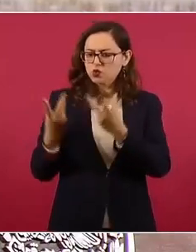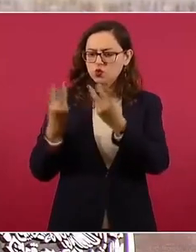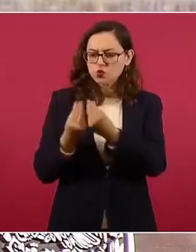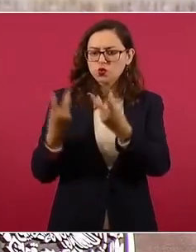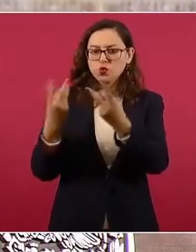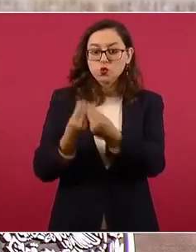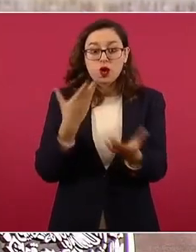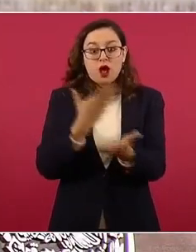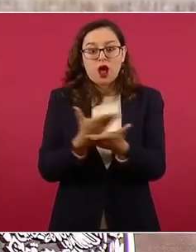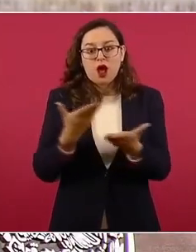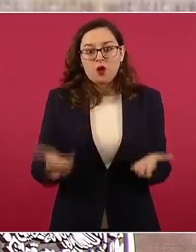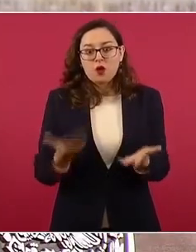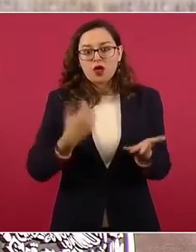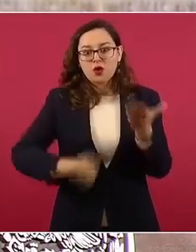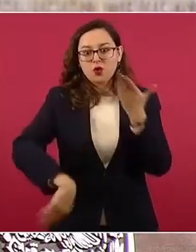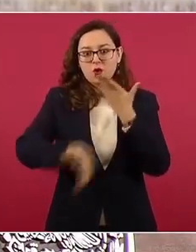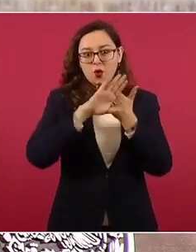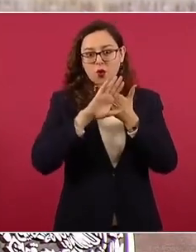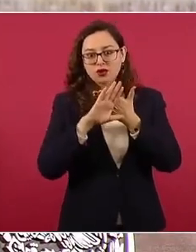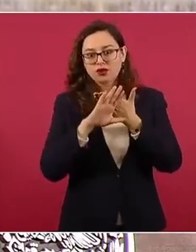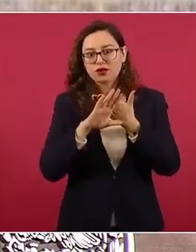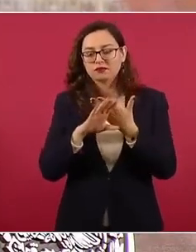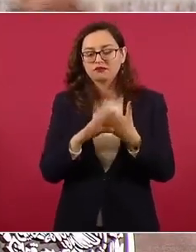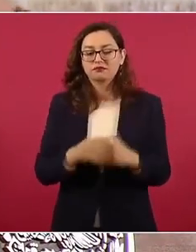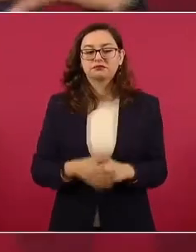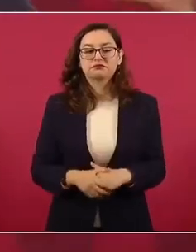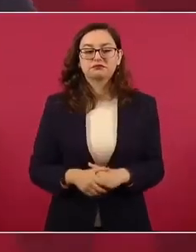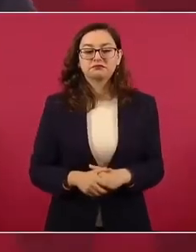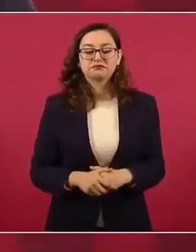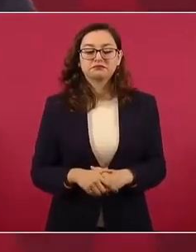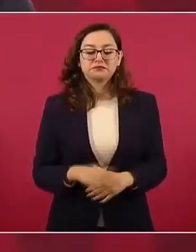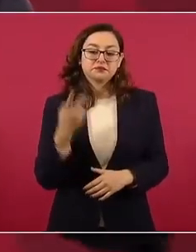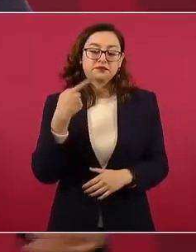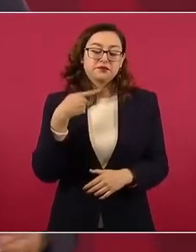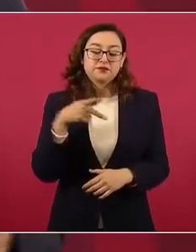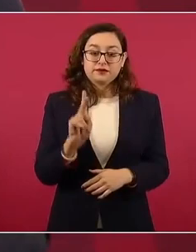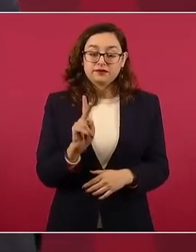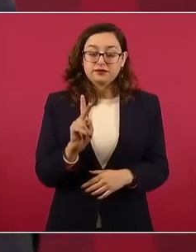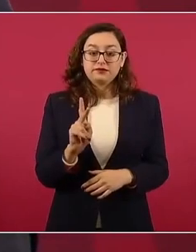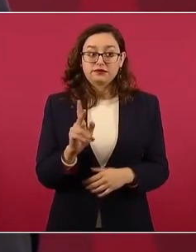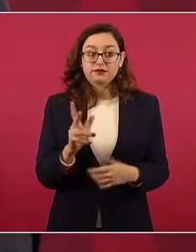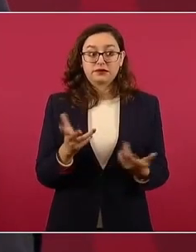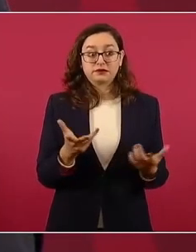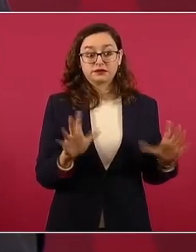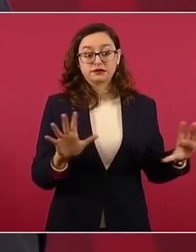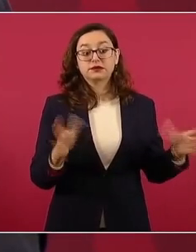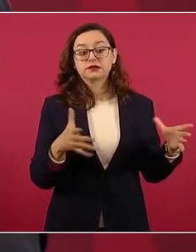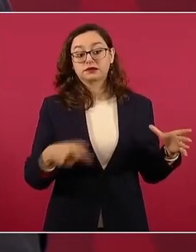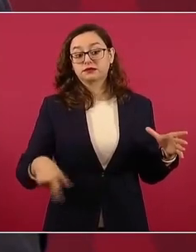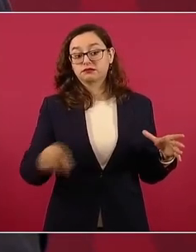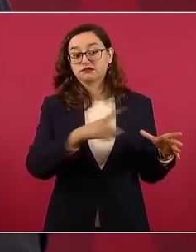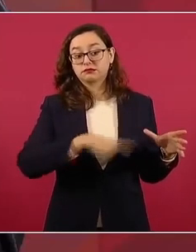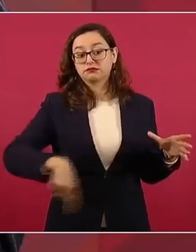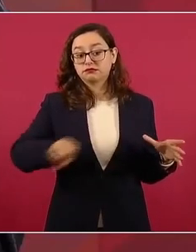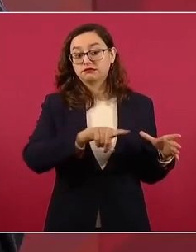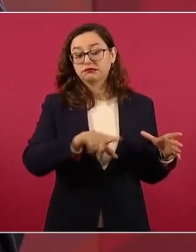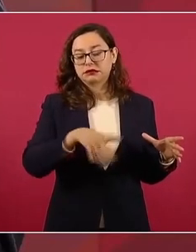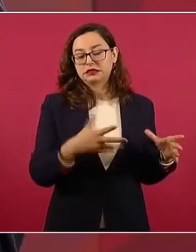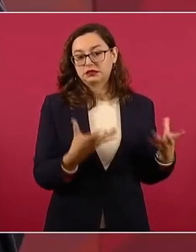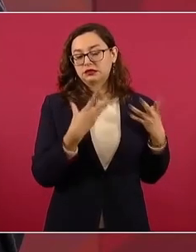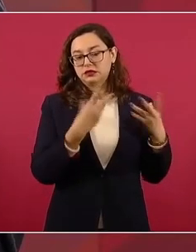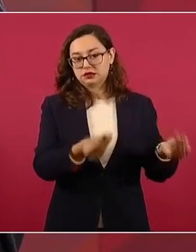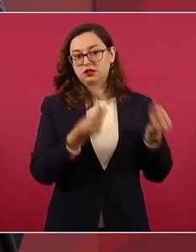razones, pero en general todos los los medios